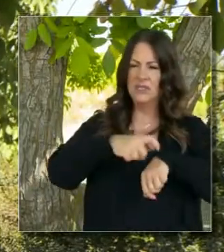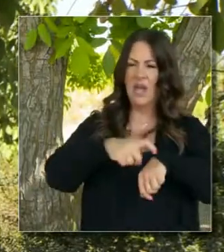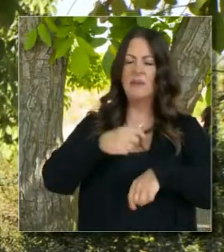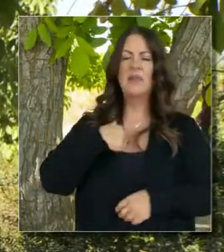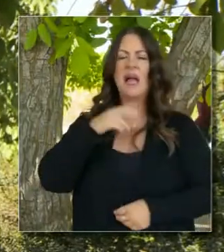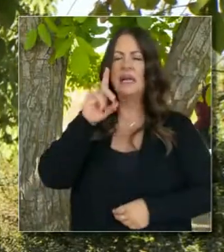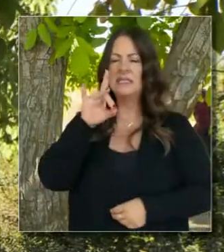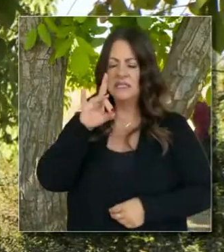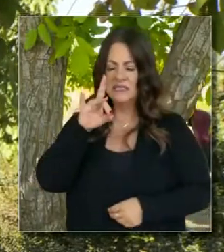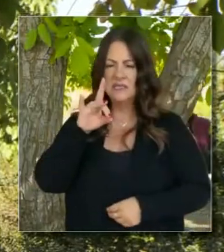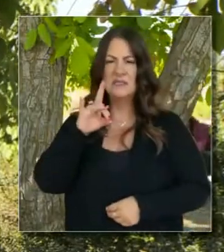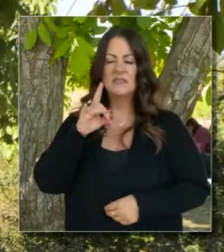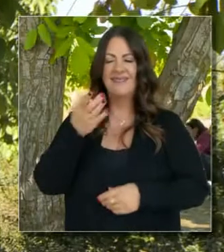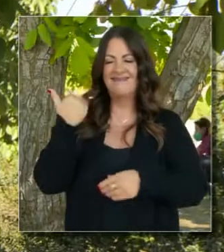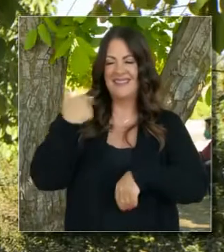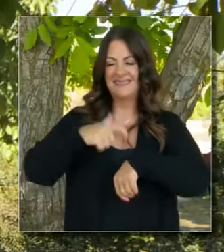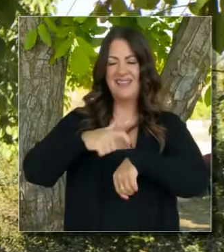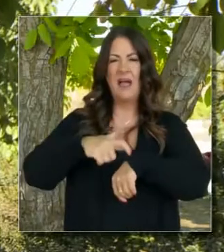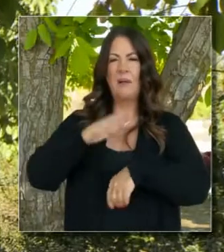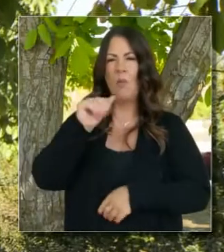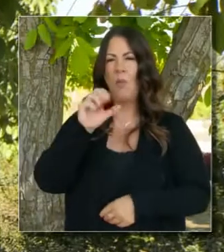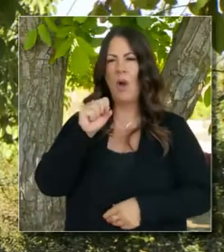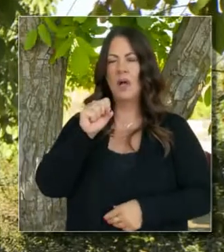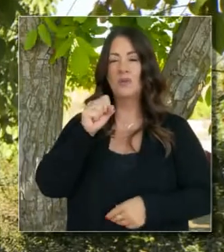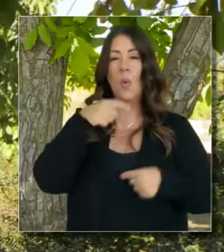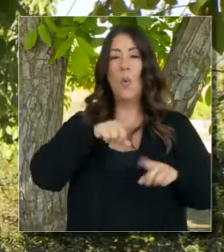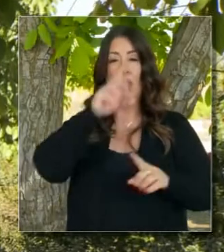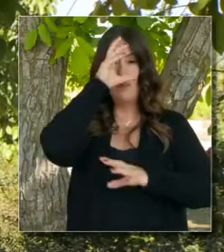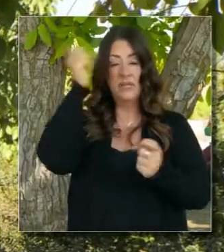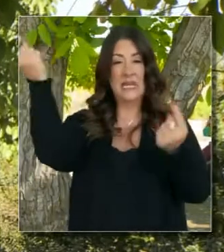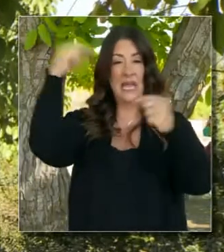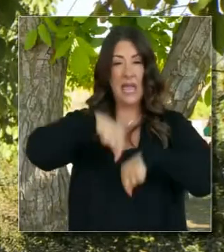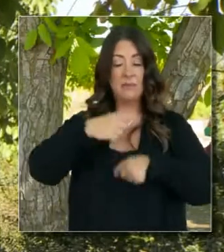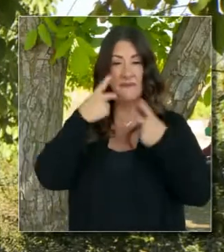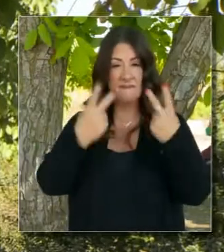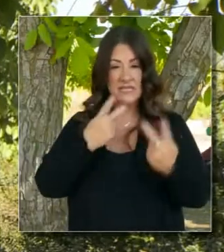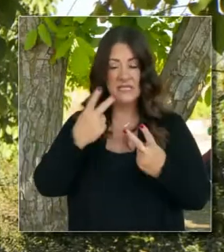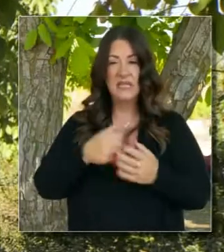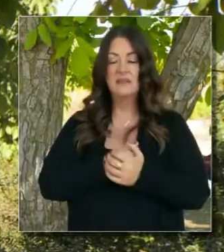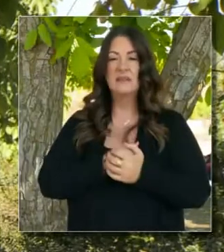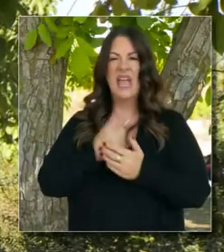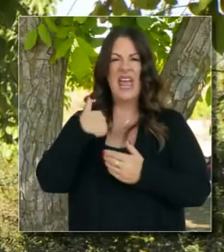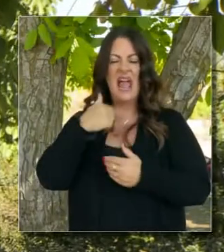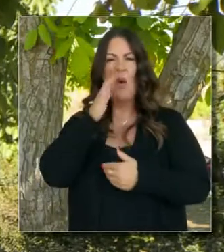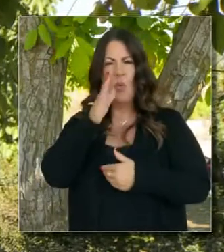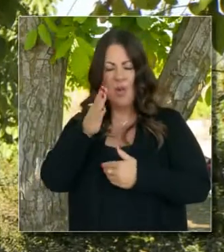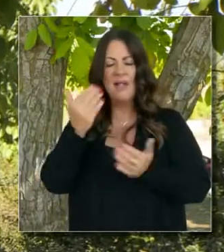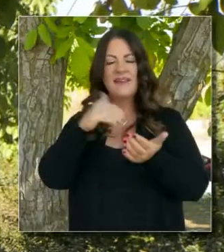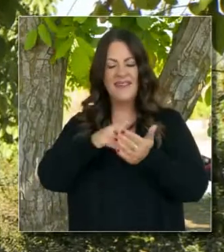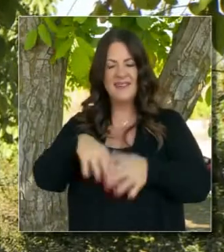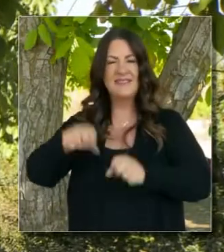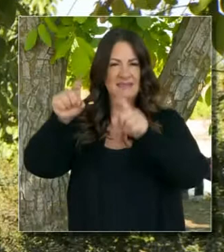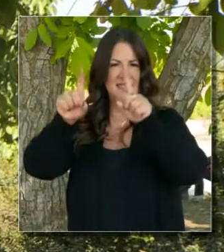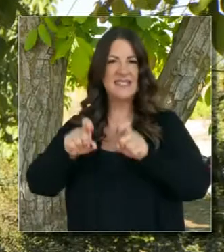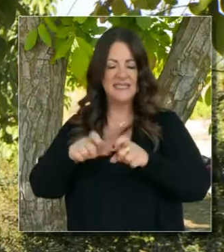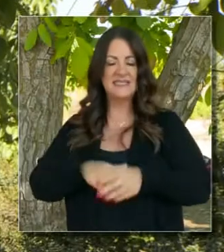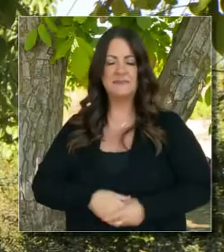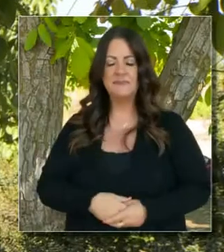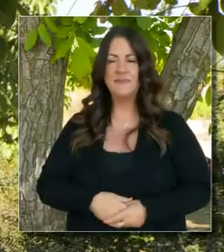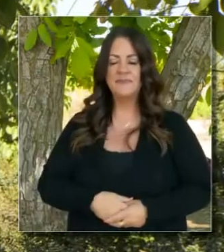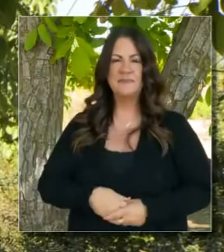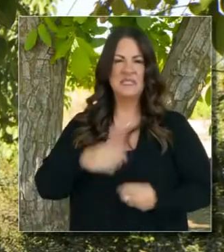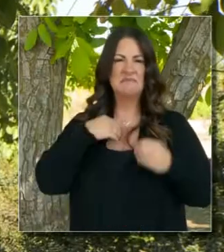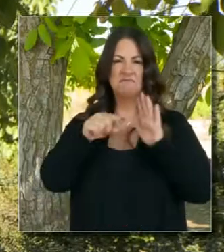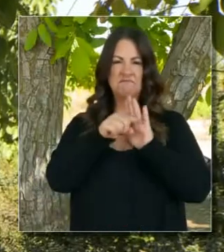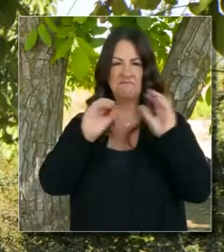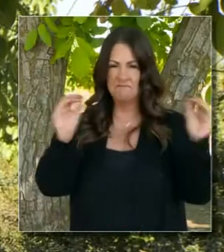hecho varias pruebas recientemente. Señalé las últimas dos. La última vez fue cuando visitó el presidente y espero mi próxima prueba.